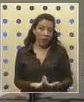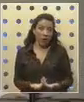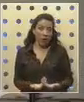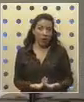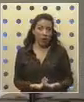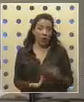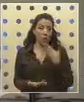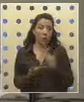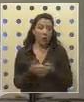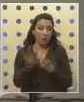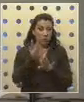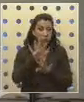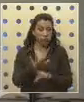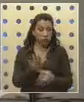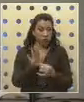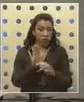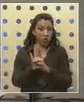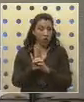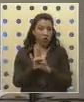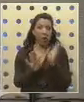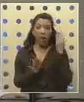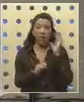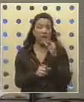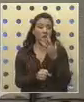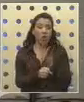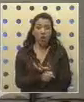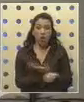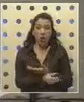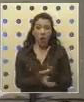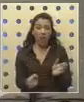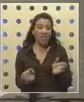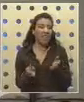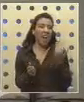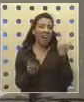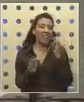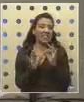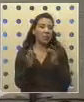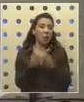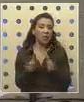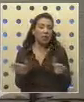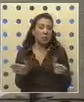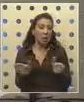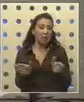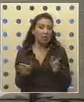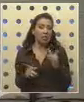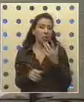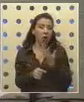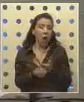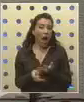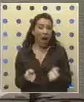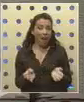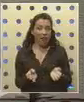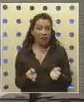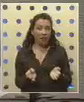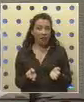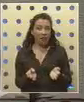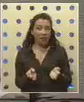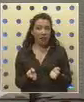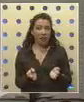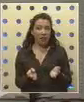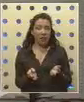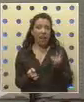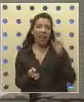Cuando se redactó ese código, prácticamente no existían separaciones y tampoco había la idea